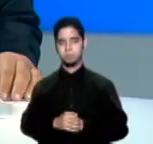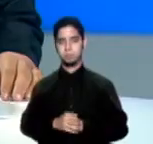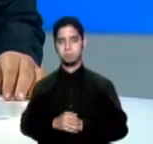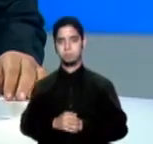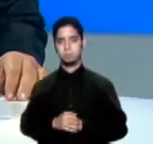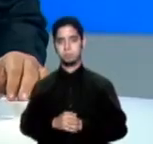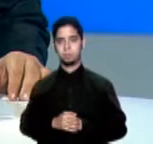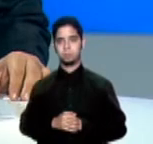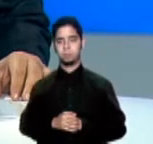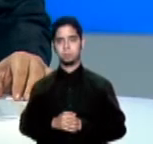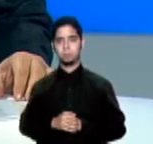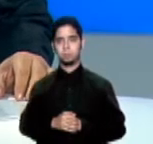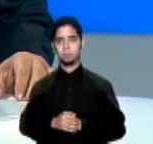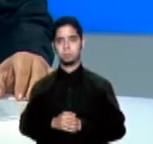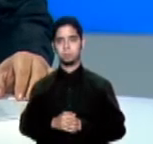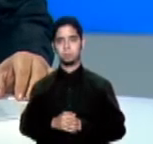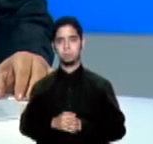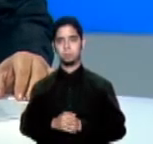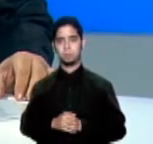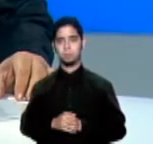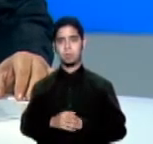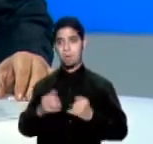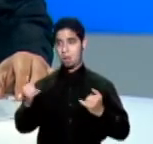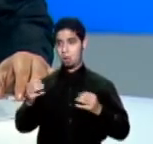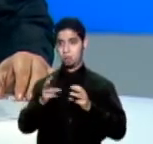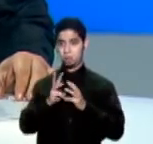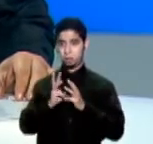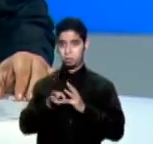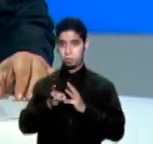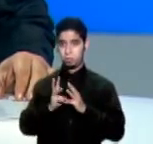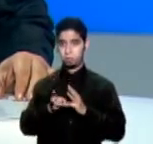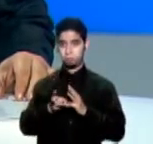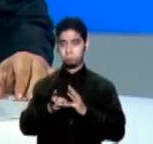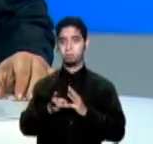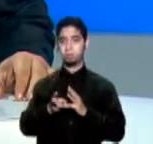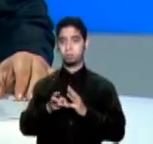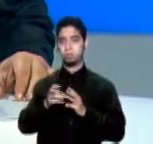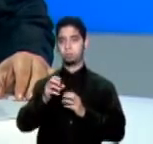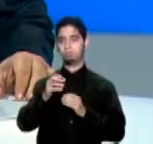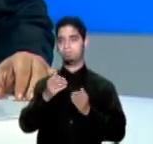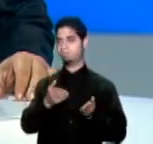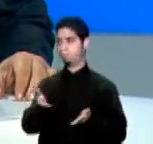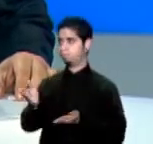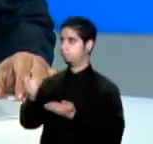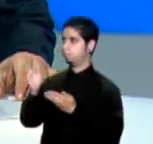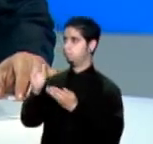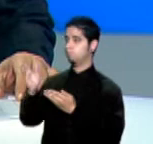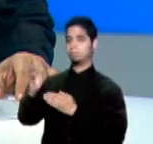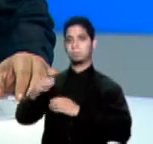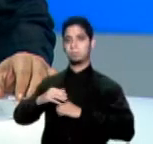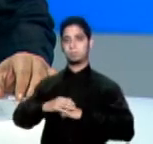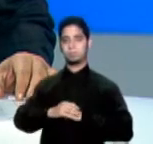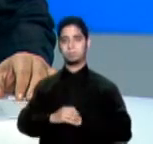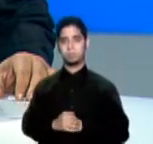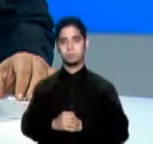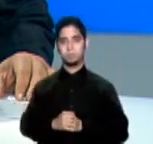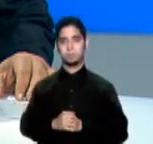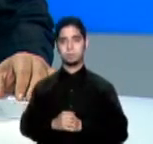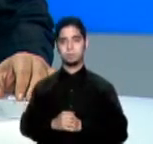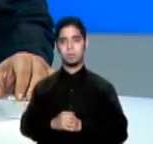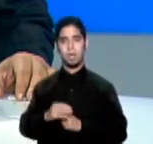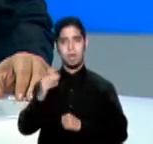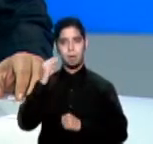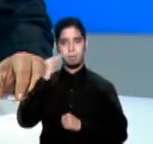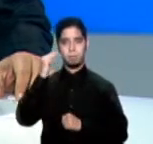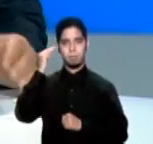y cómo se encuentran las condiciones del tiempo nuestra metróloga sujel y lópez belén nos presenta el informe desde el laboratorio de comunicaciones